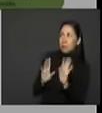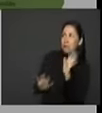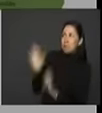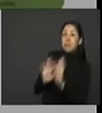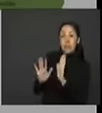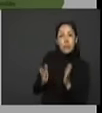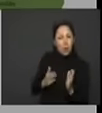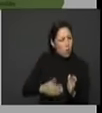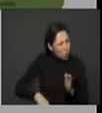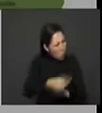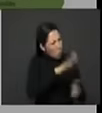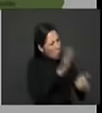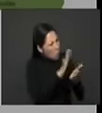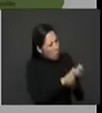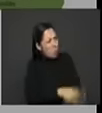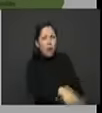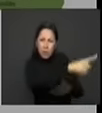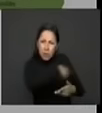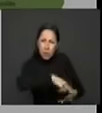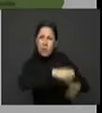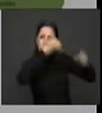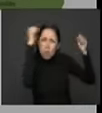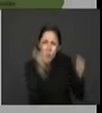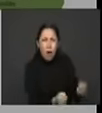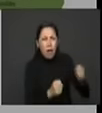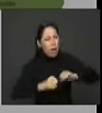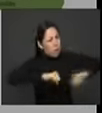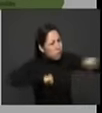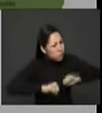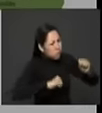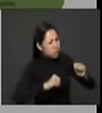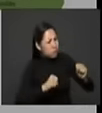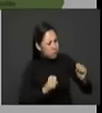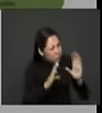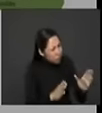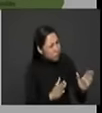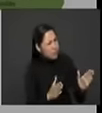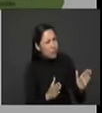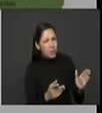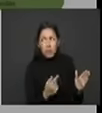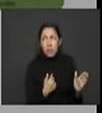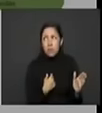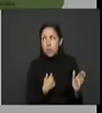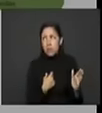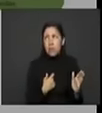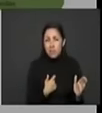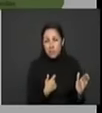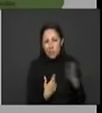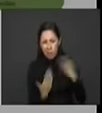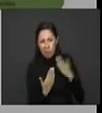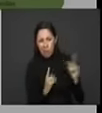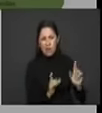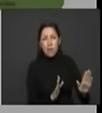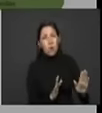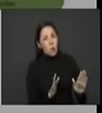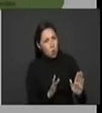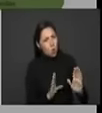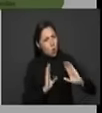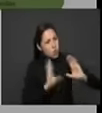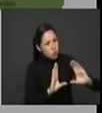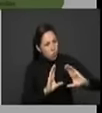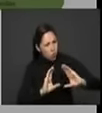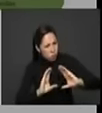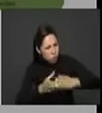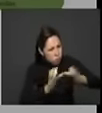ciudadanos hablen, en que construyan comunidad, en que confíen el uno en el otro, en que reconstruyan asociatividad,